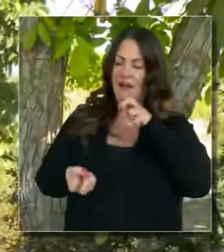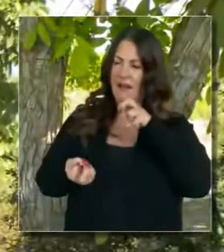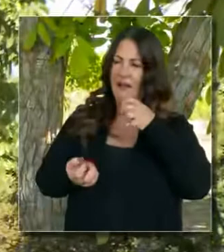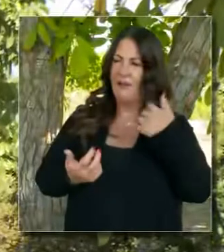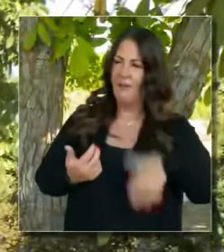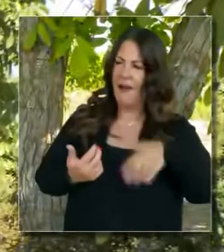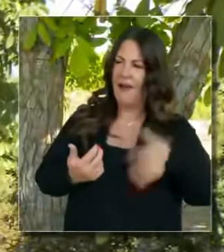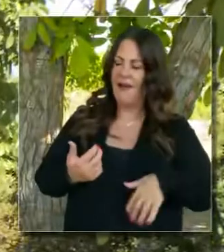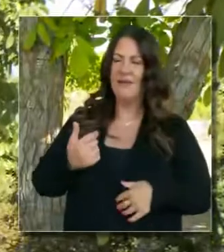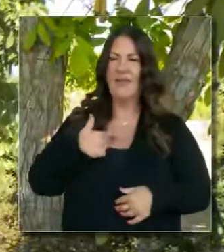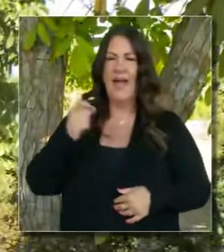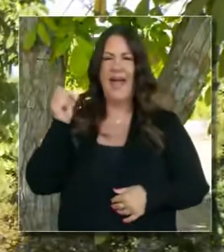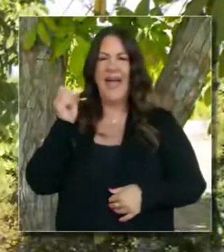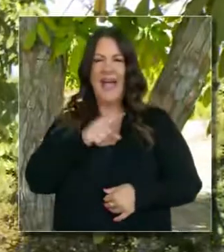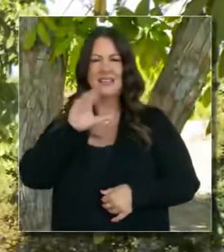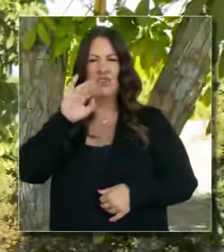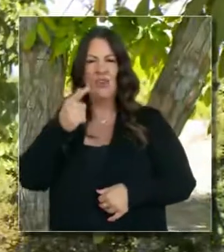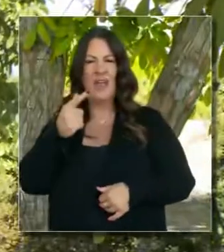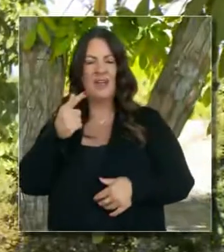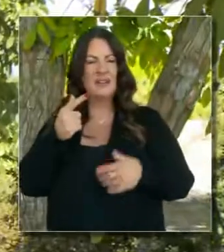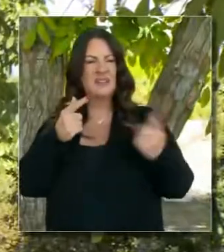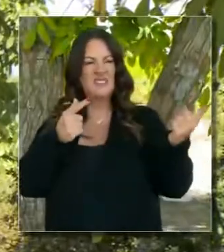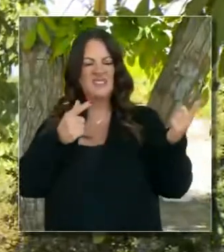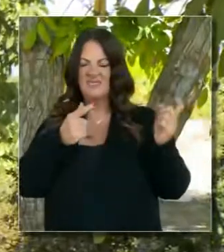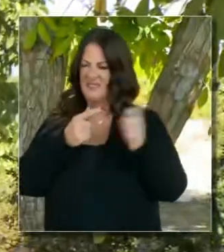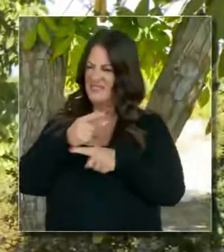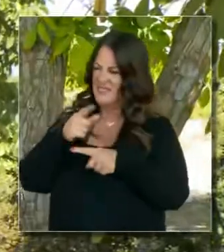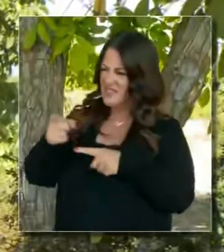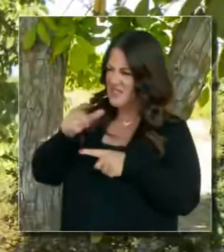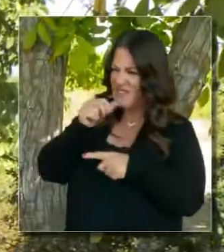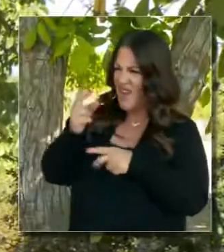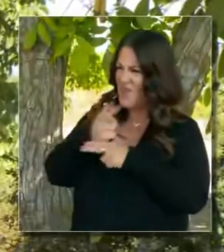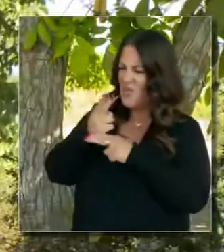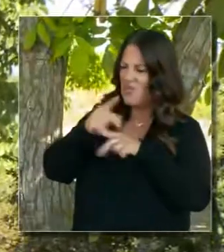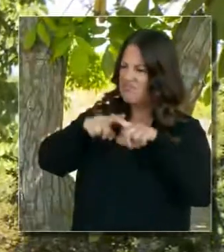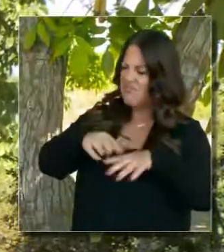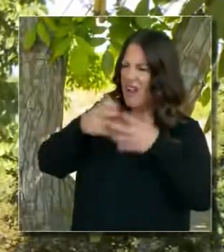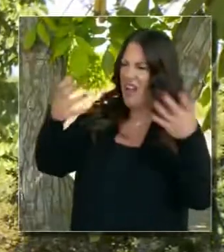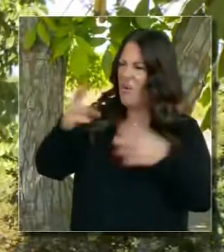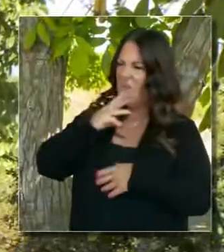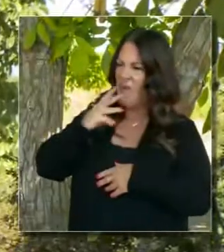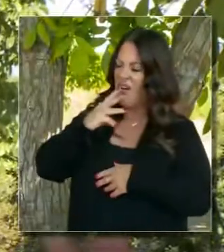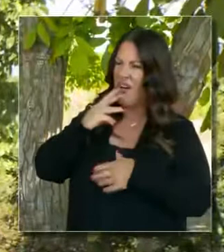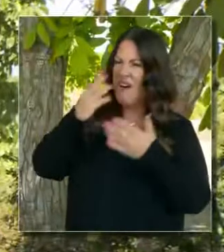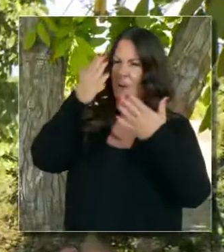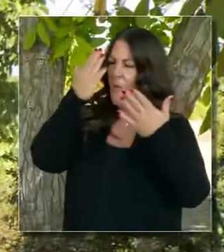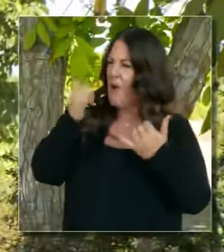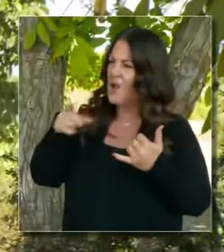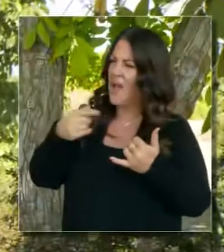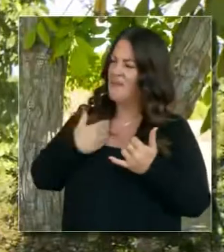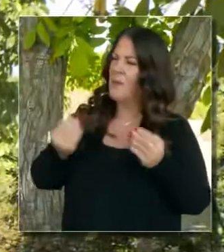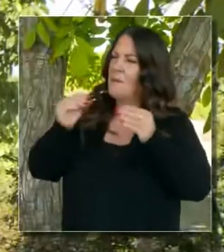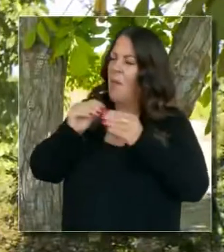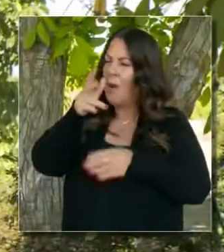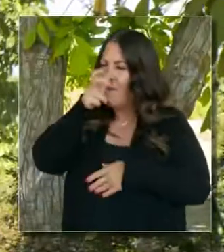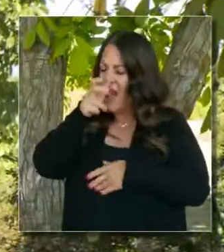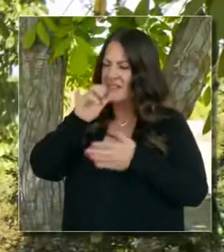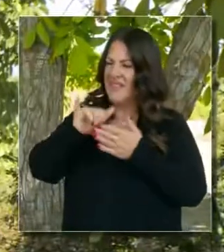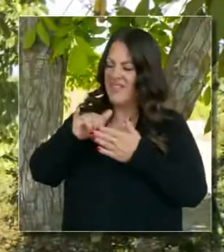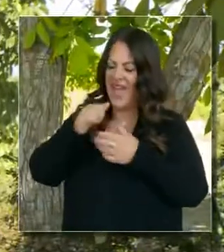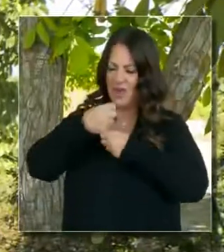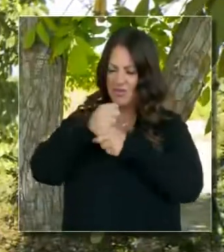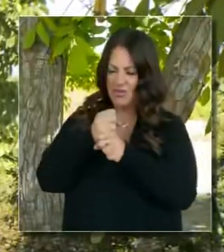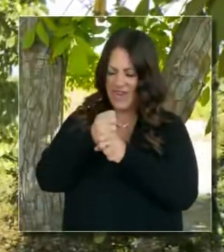granja. Le preguntan, Greg, ¿cómo le haces para no usar tanta agua? ¿Cómo le haces para tener